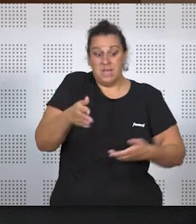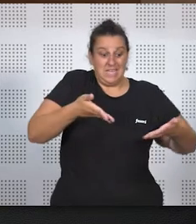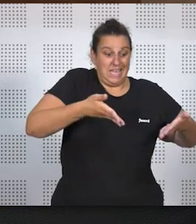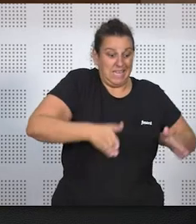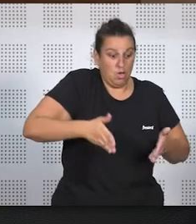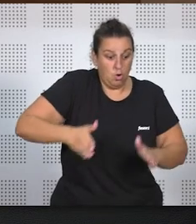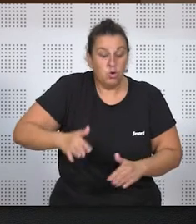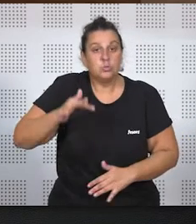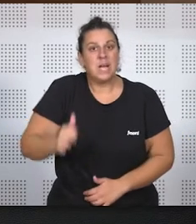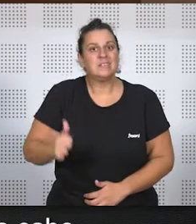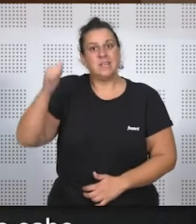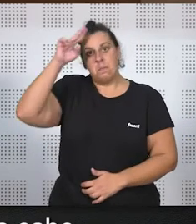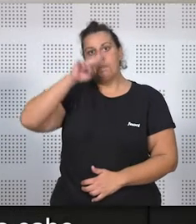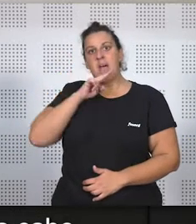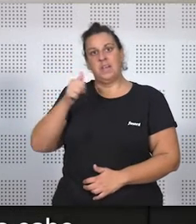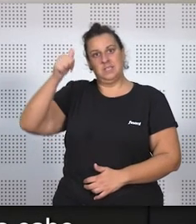ascendientes.